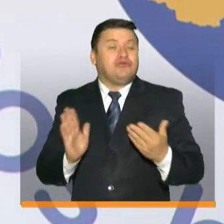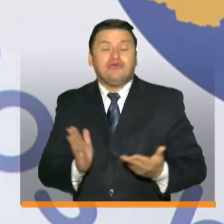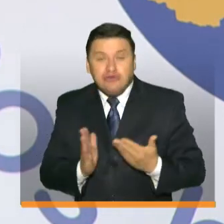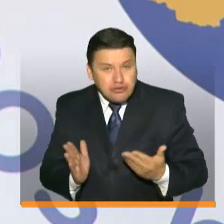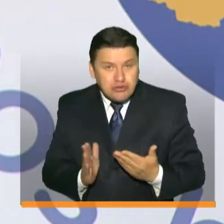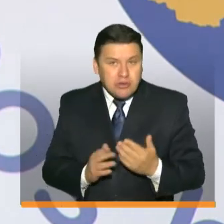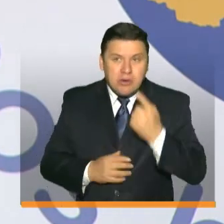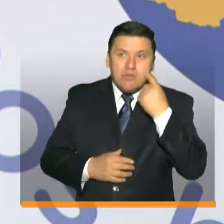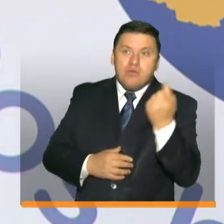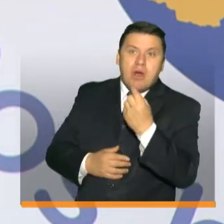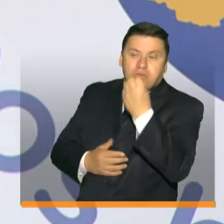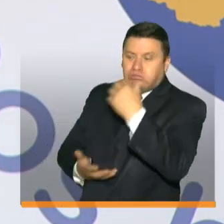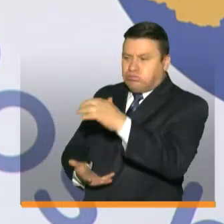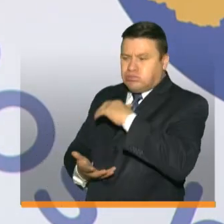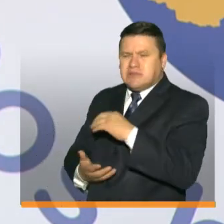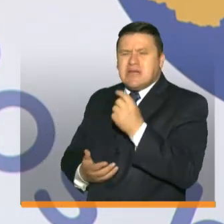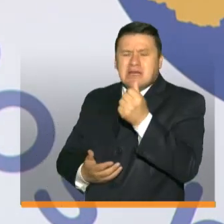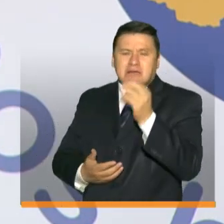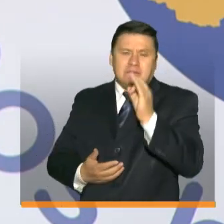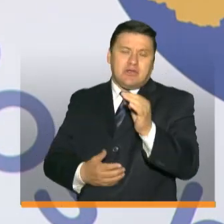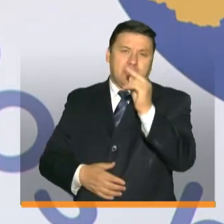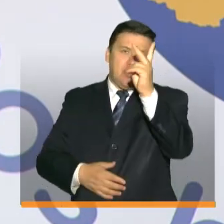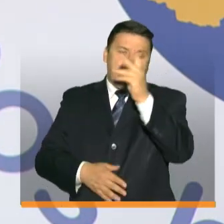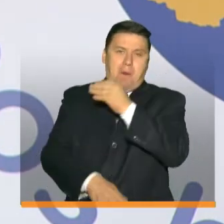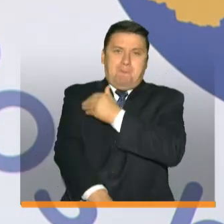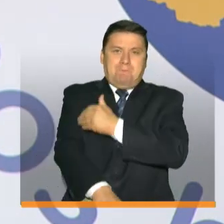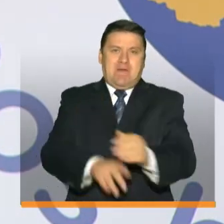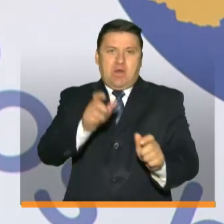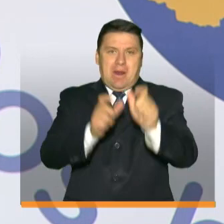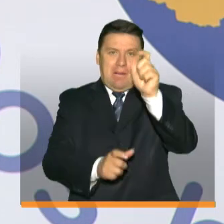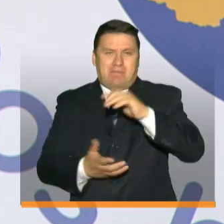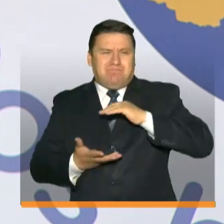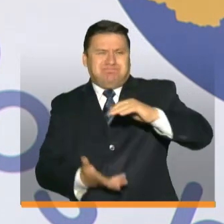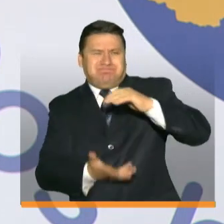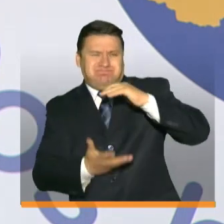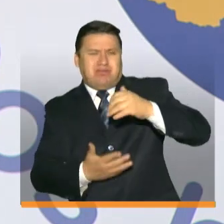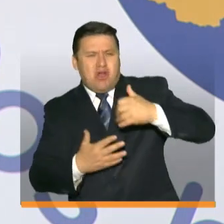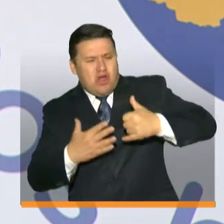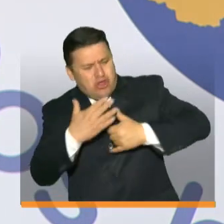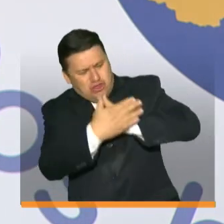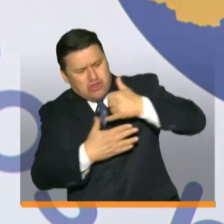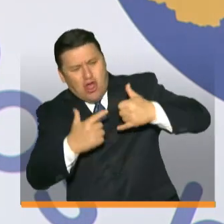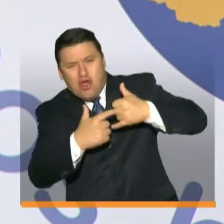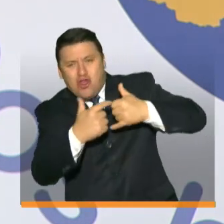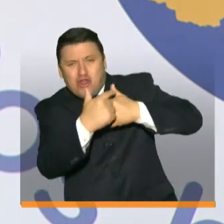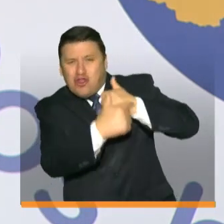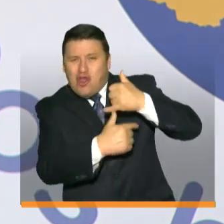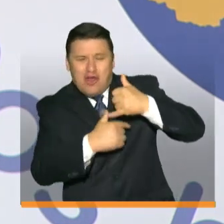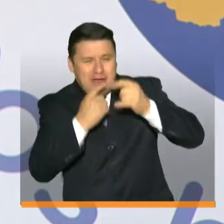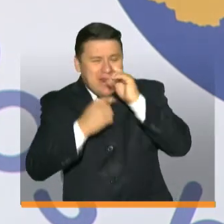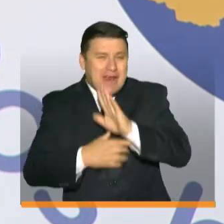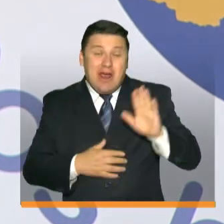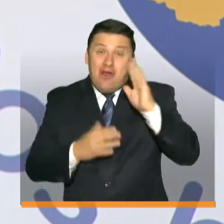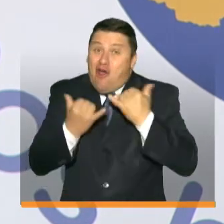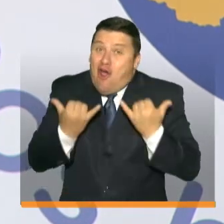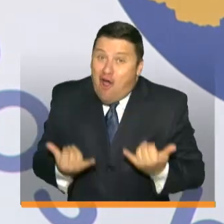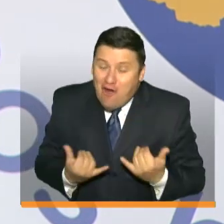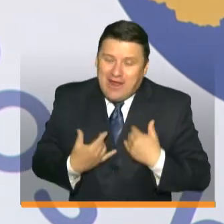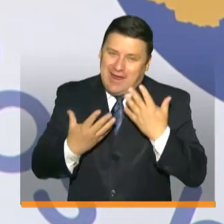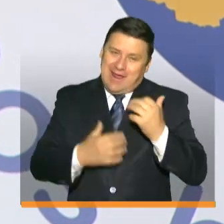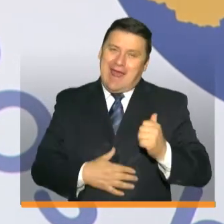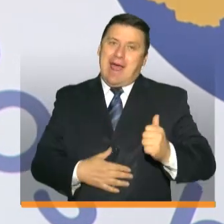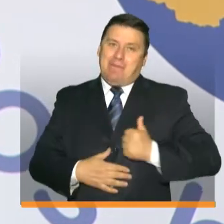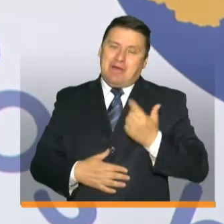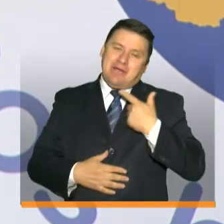conseguir alimentos para casi 2 millones de personas en todo el territorio nacional. Así que hoy quiero